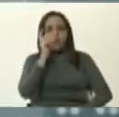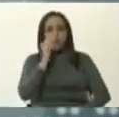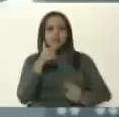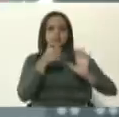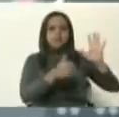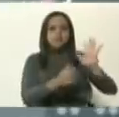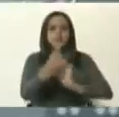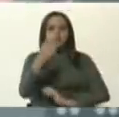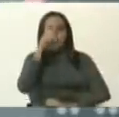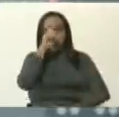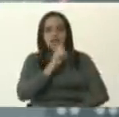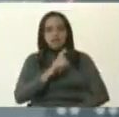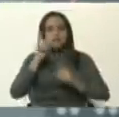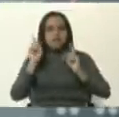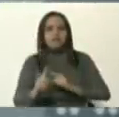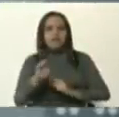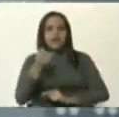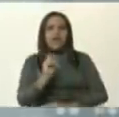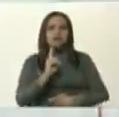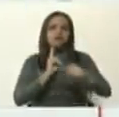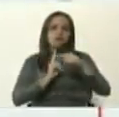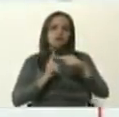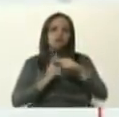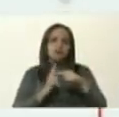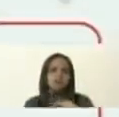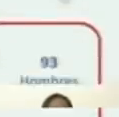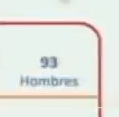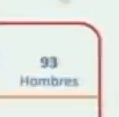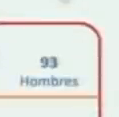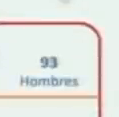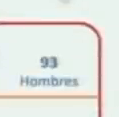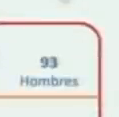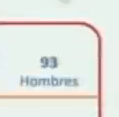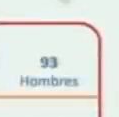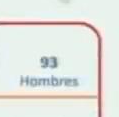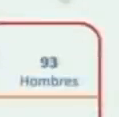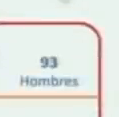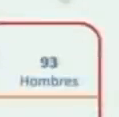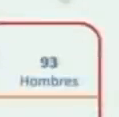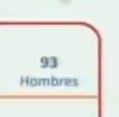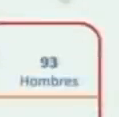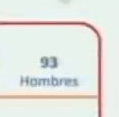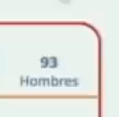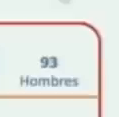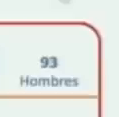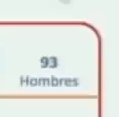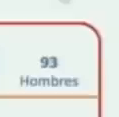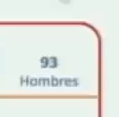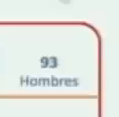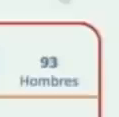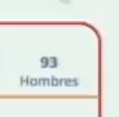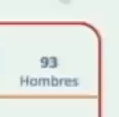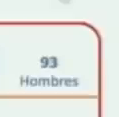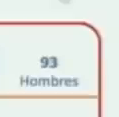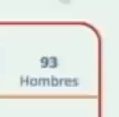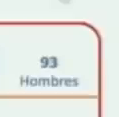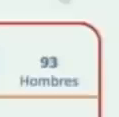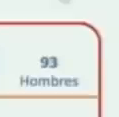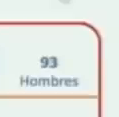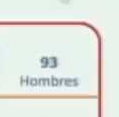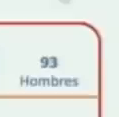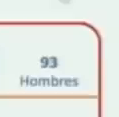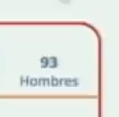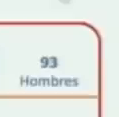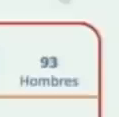años de edad, también fue detectado con COVID-19. Bueno, son los 157